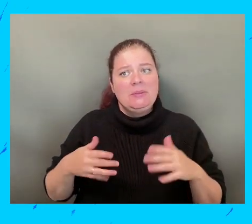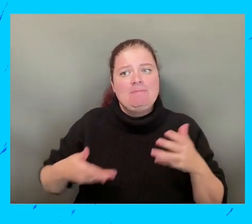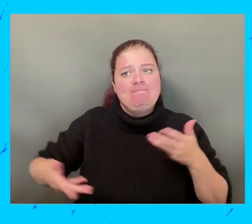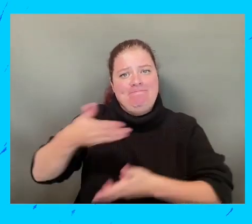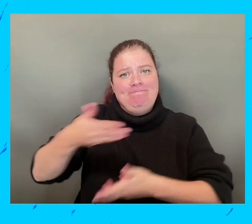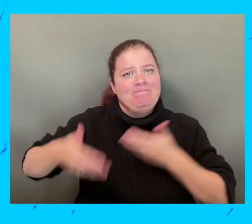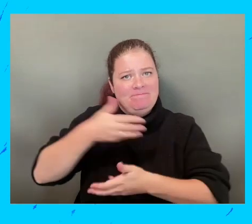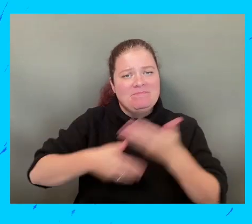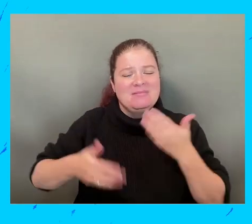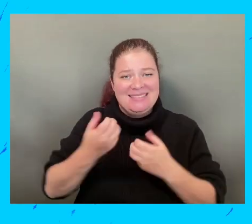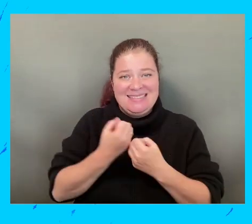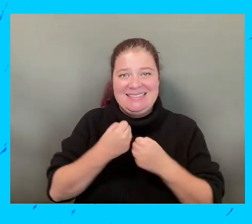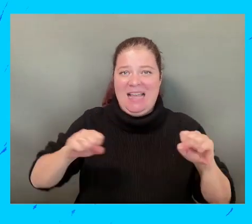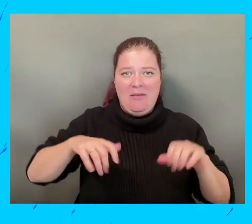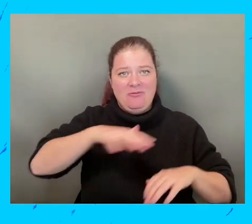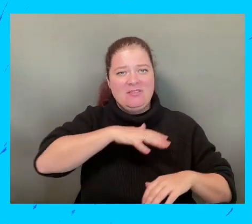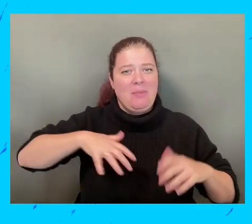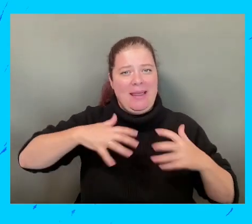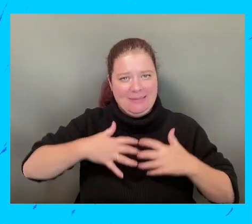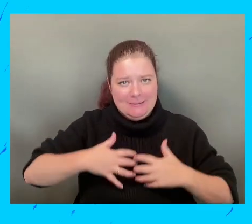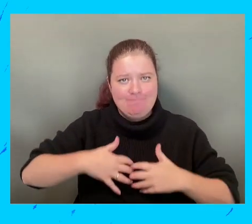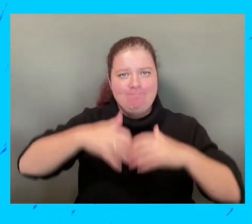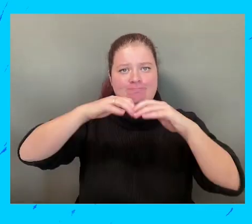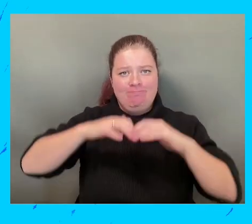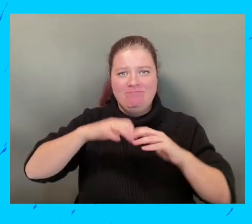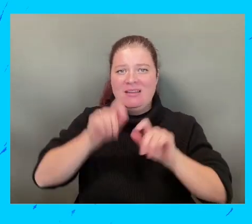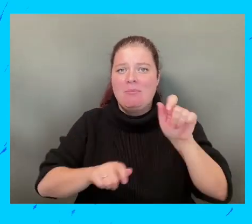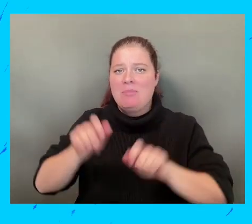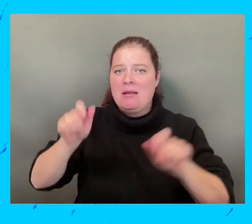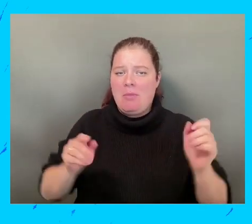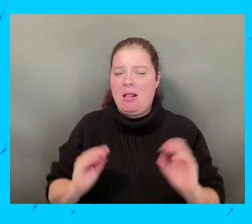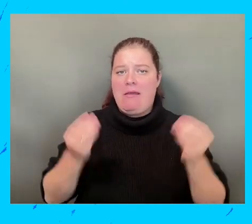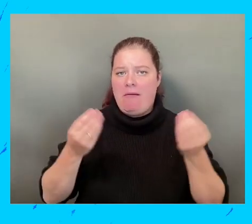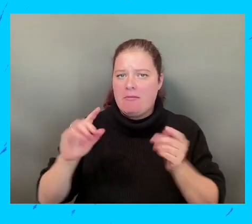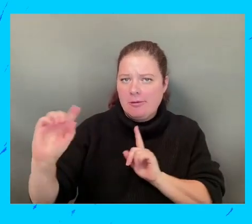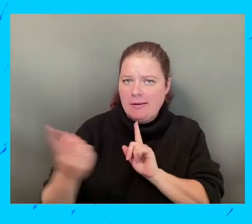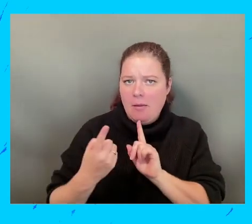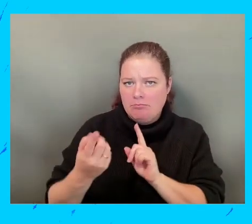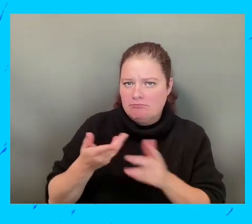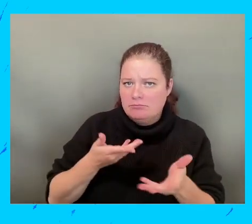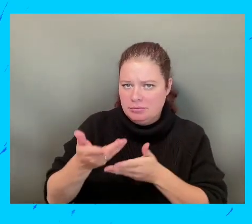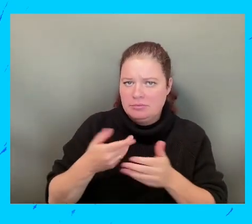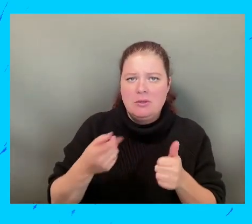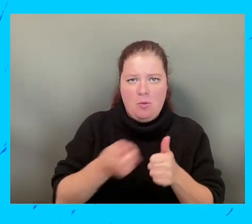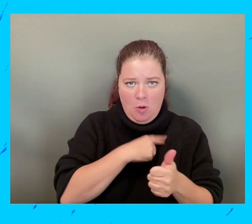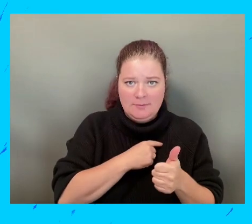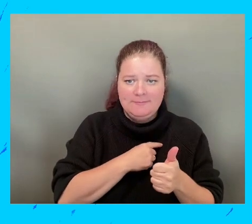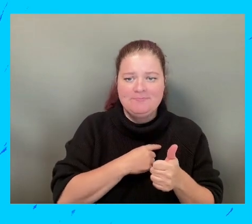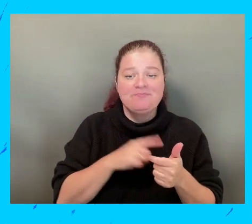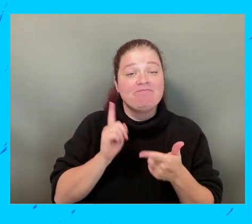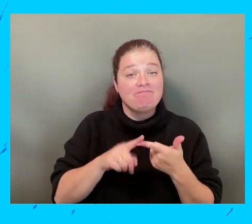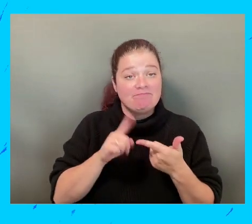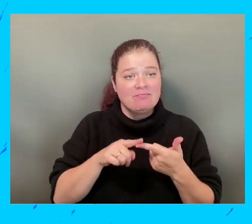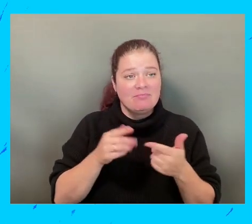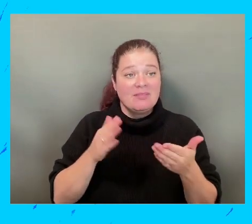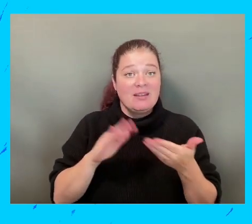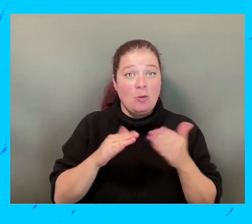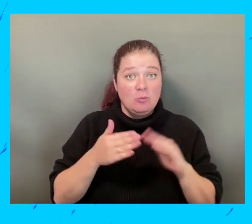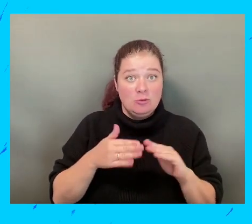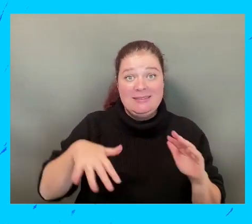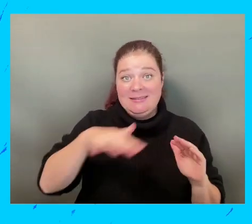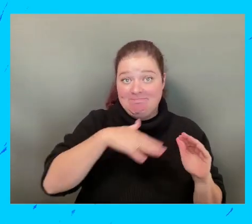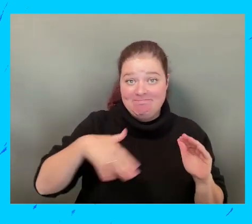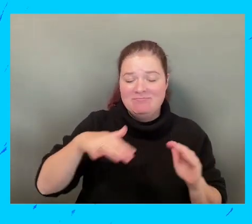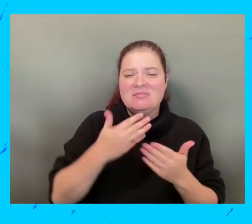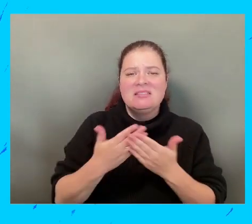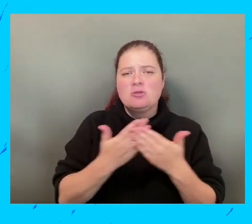a la higiene mensual. Entonces, hay muchas cuestiones. Sin embargo, esta es la primera